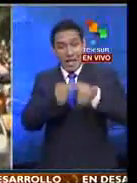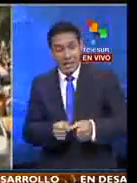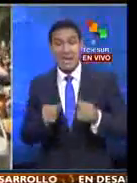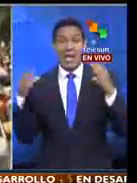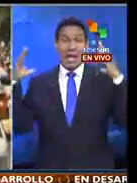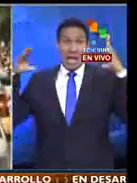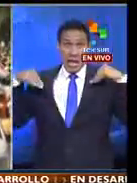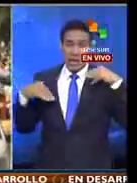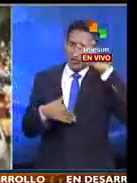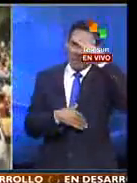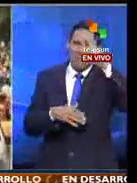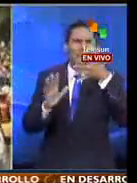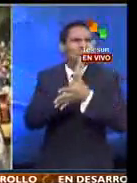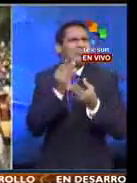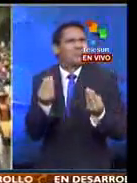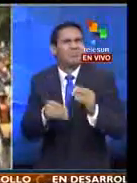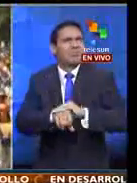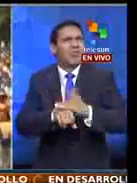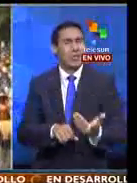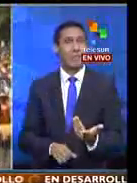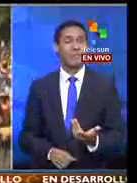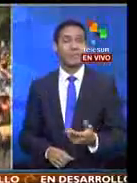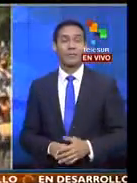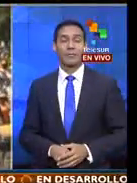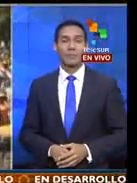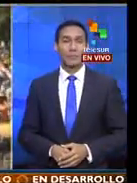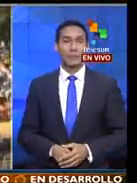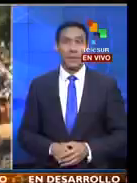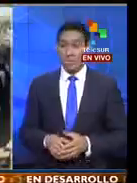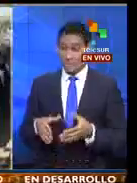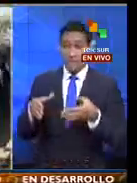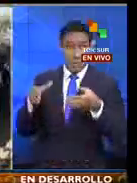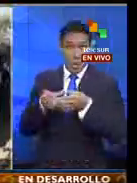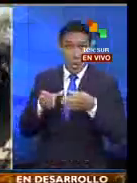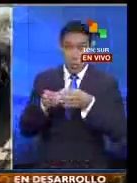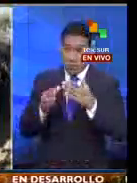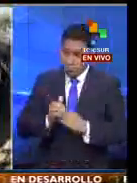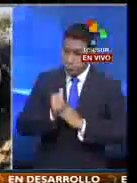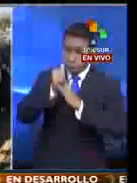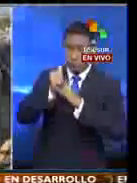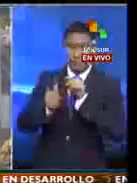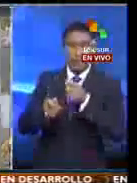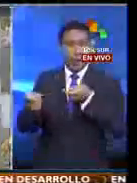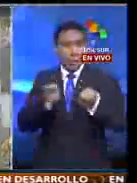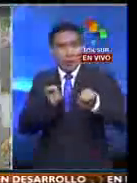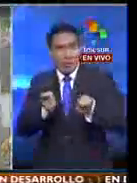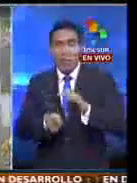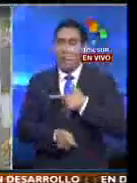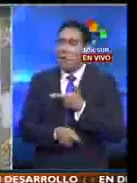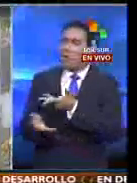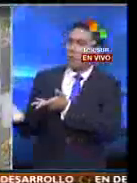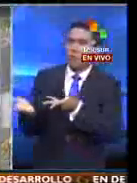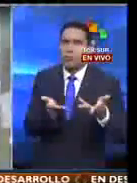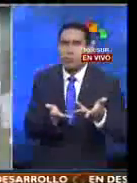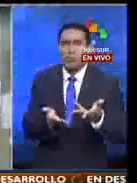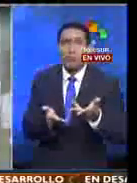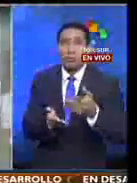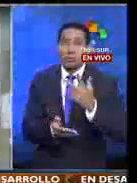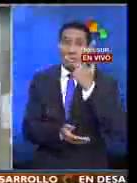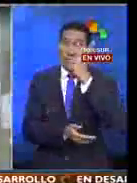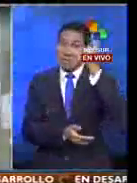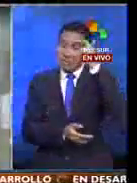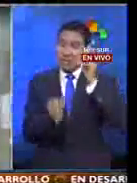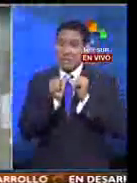Independencia, en busca de que la comisión de los dirigentes de la Coordinadora fueron recibidos por tercer día